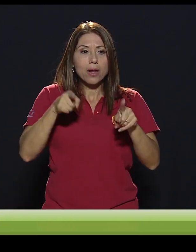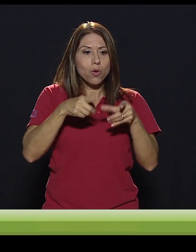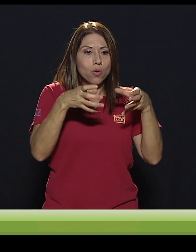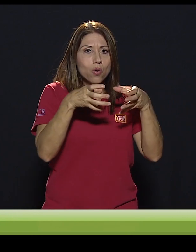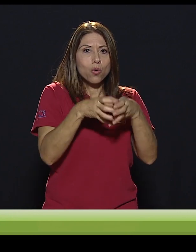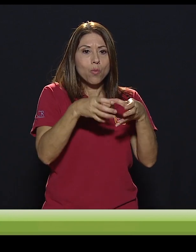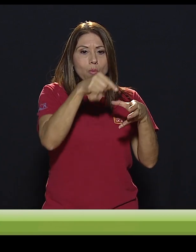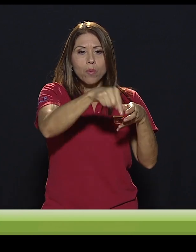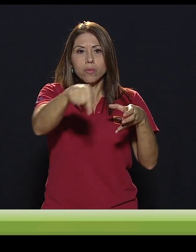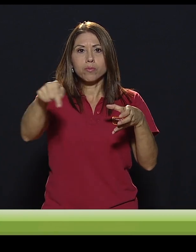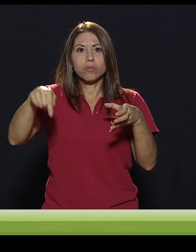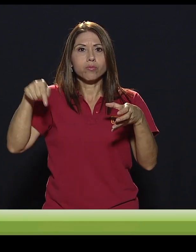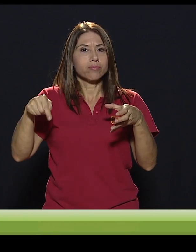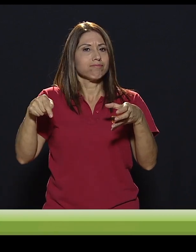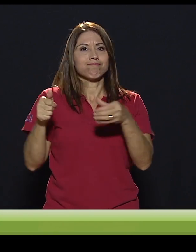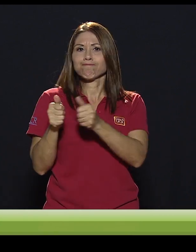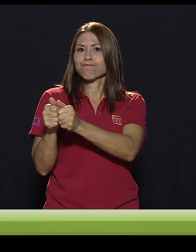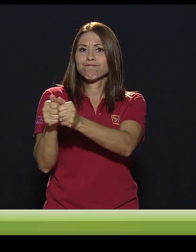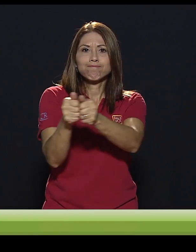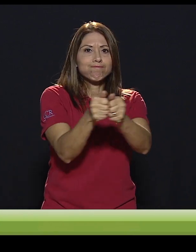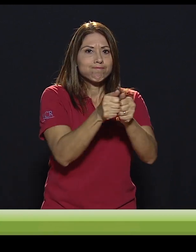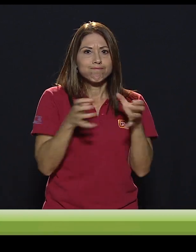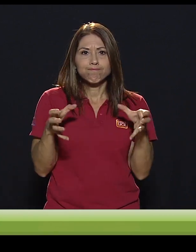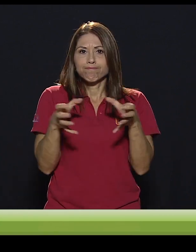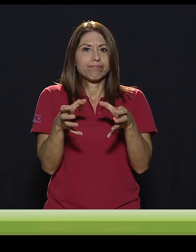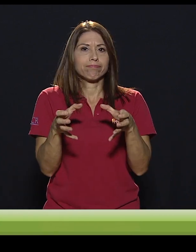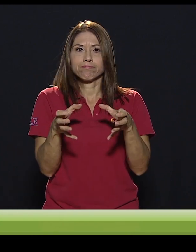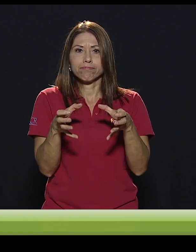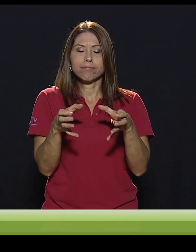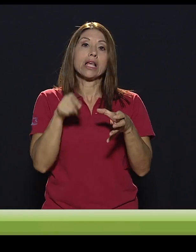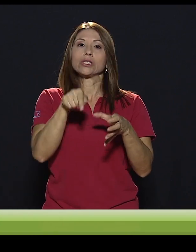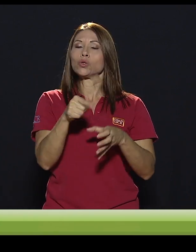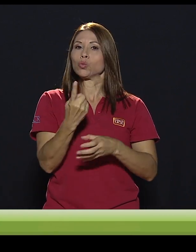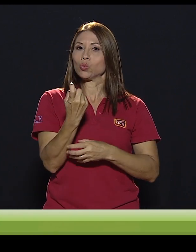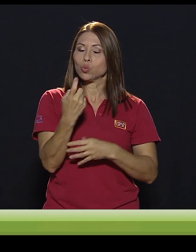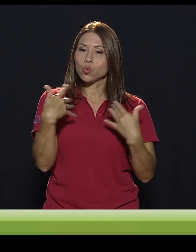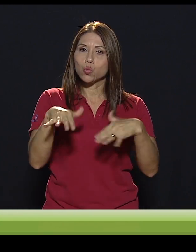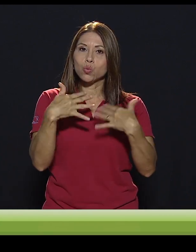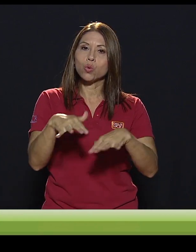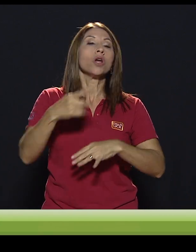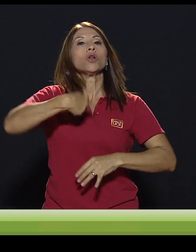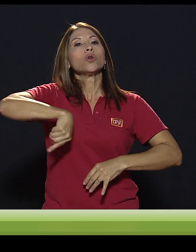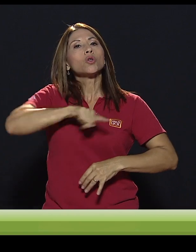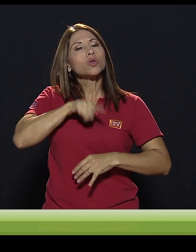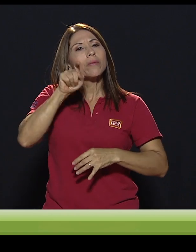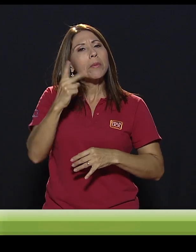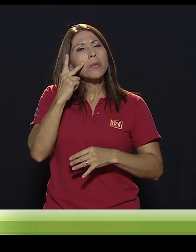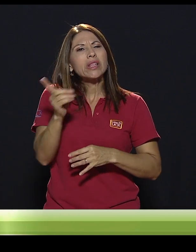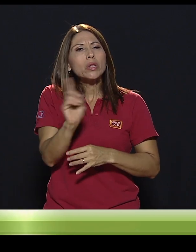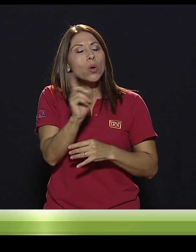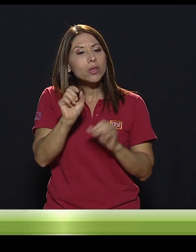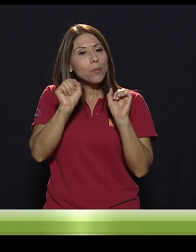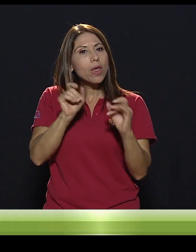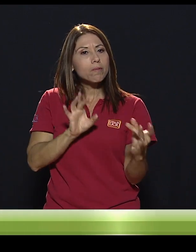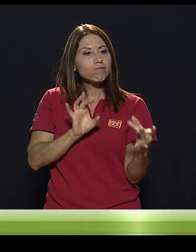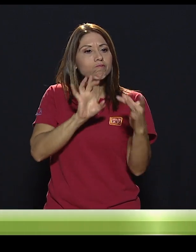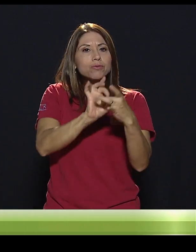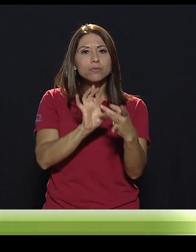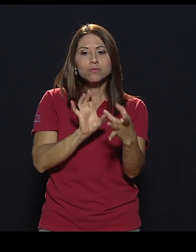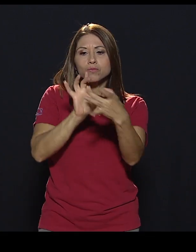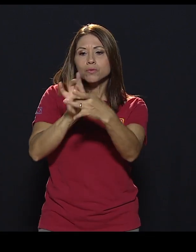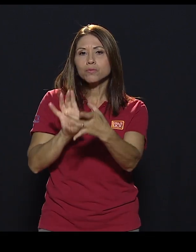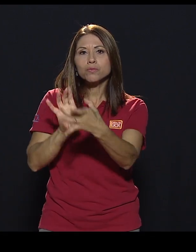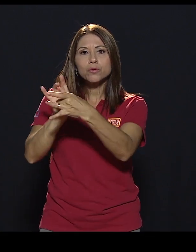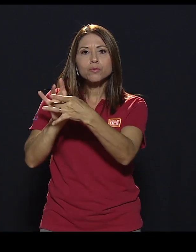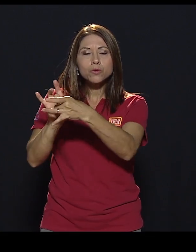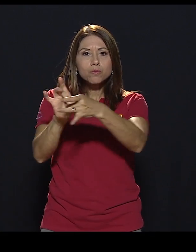como un grupo, lo cual yo siento que es una gran falta. Deberíamos nosotros de encontrar esos puntos de coalición en el